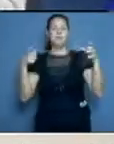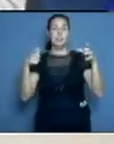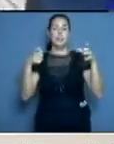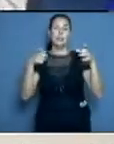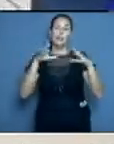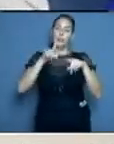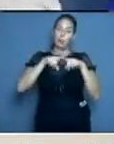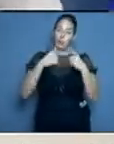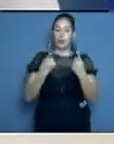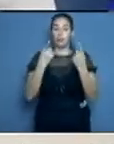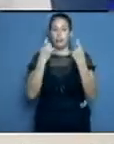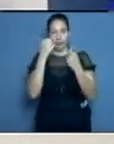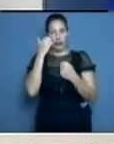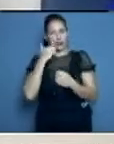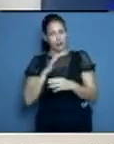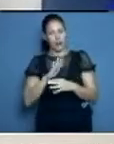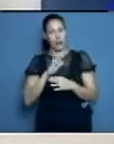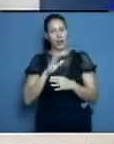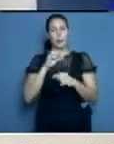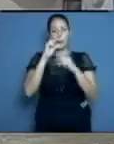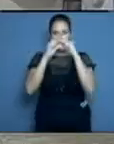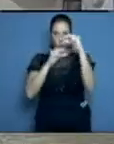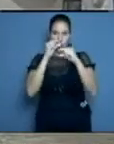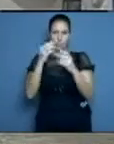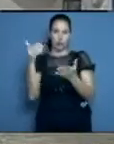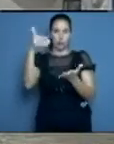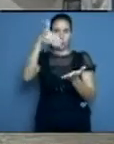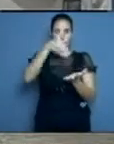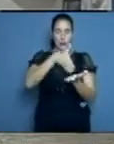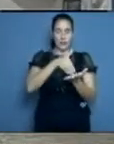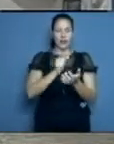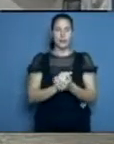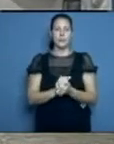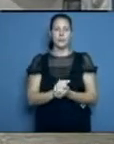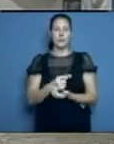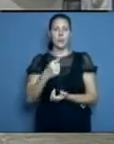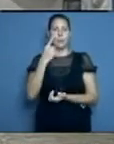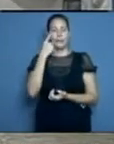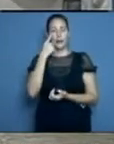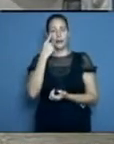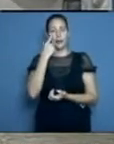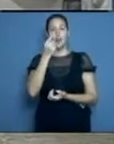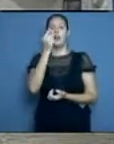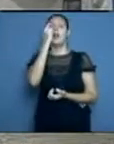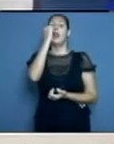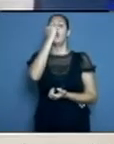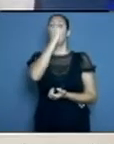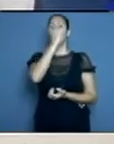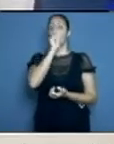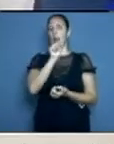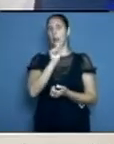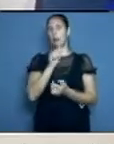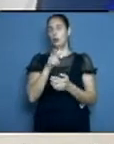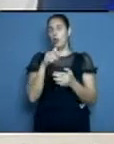sus fisuras en esto. Doctora, ¿el nasalferón a dónde va cuando llega? El nasalferón debe ir a los pacientes de